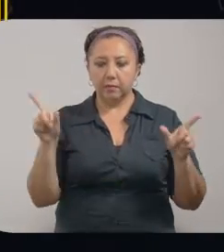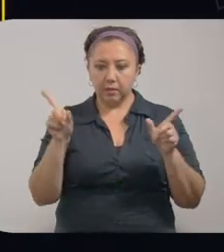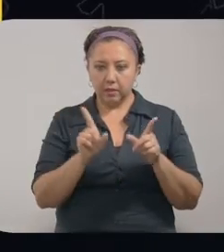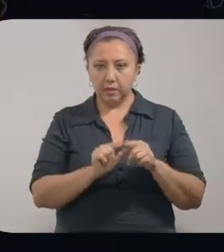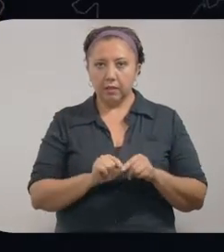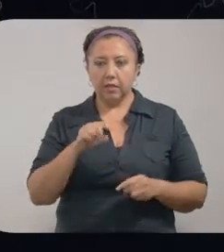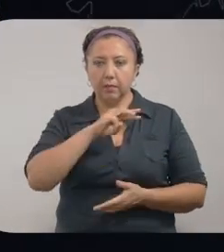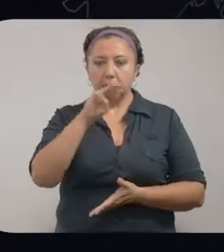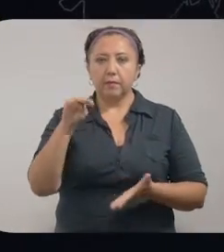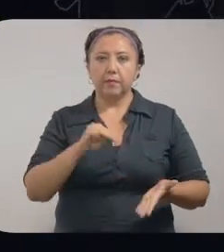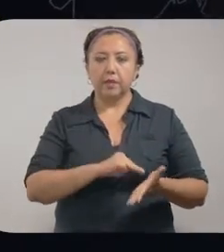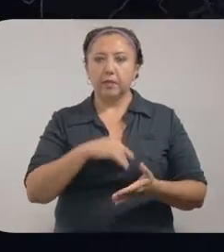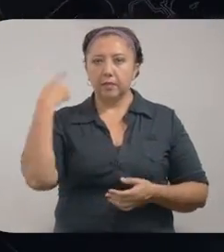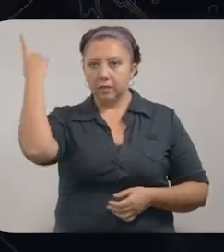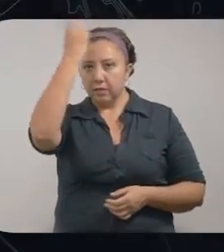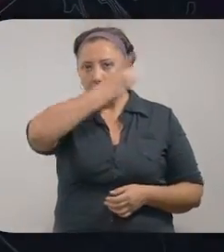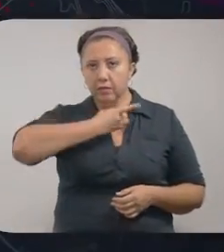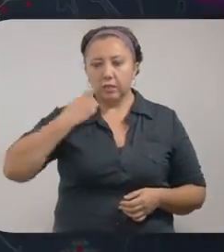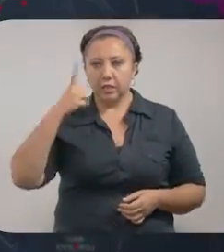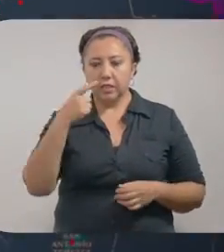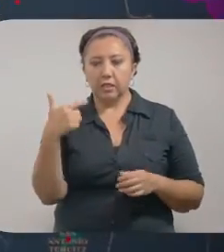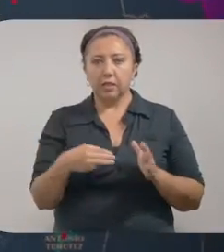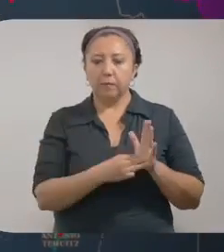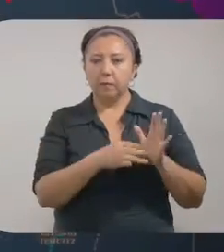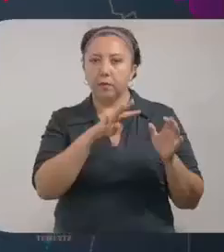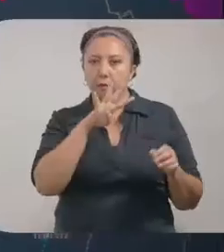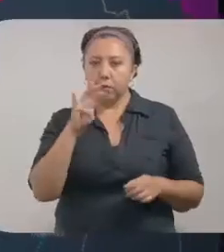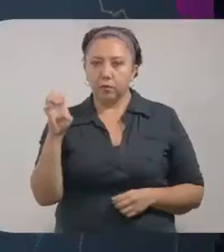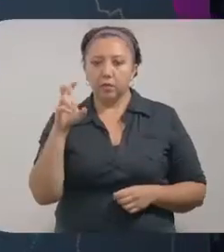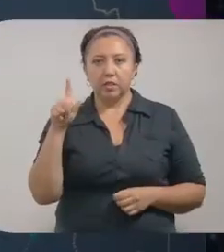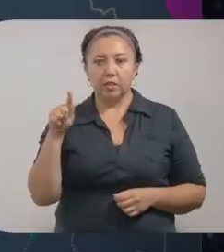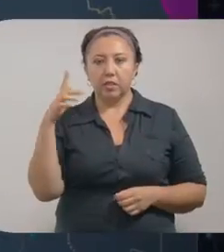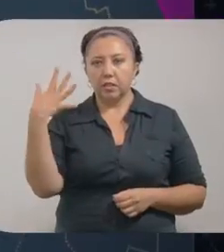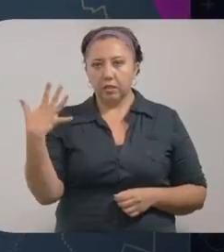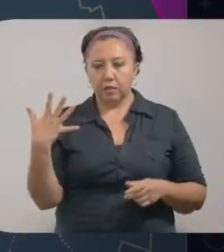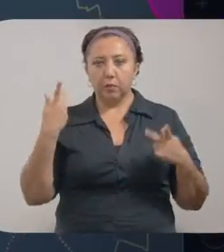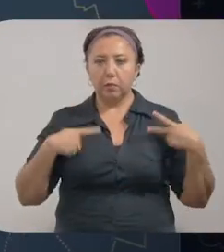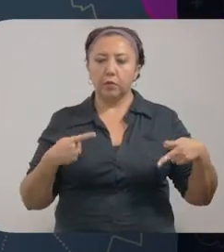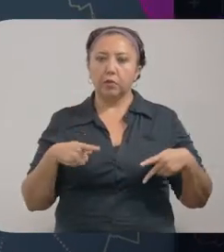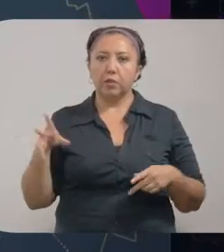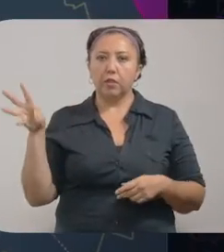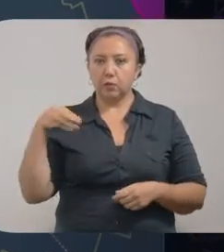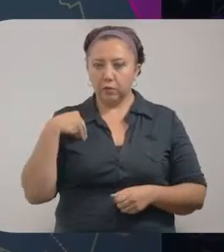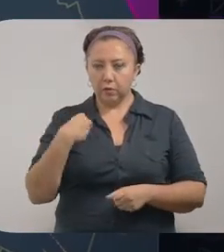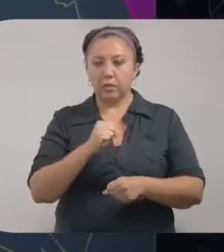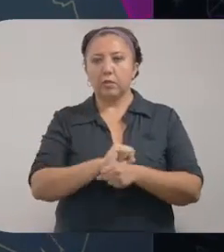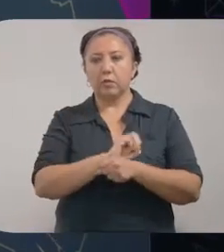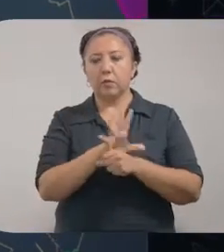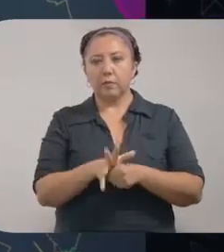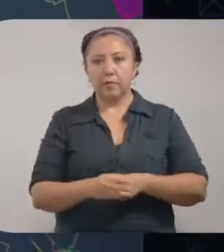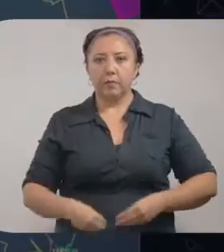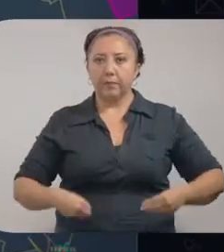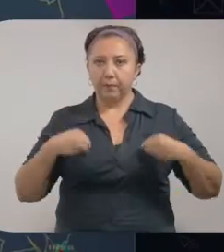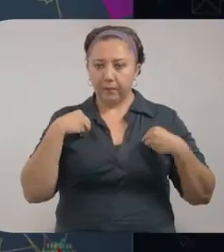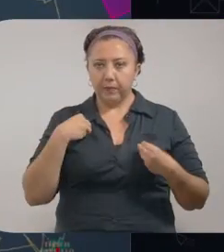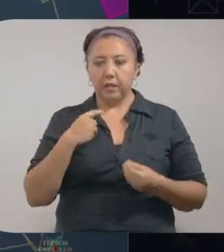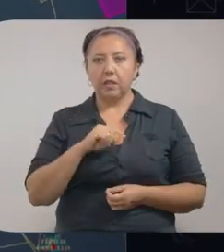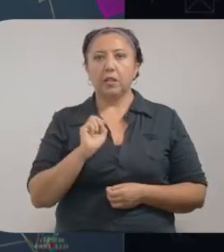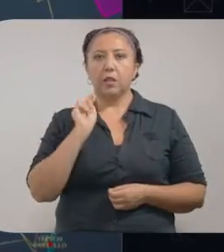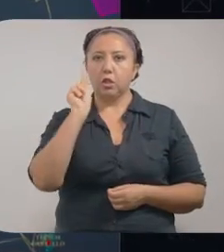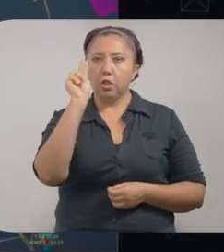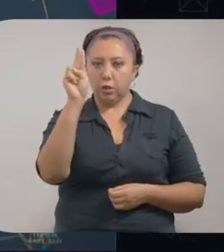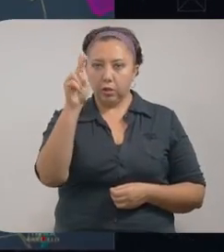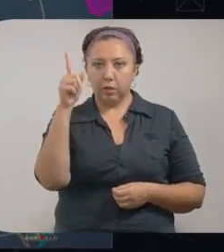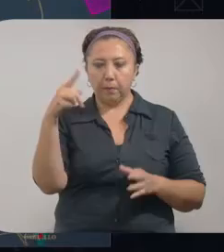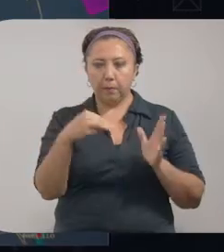Específicamente, en Mérida se han diagnosticado 7.475 personas contagiadas de coronavirus que viven en la zona